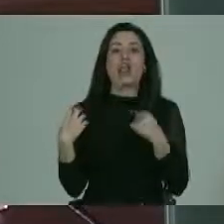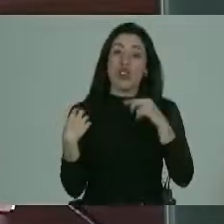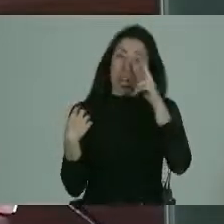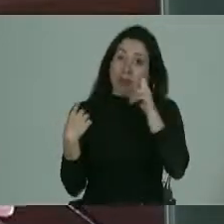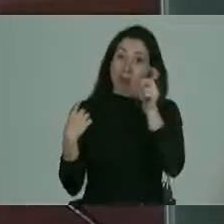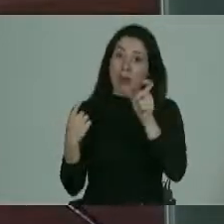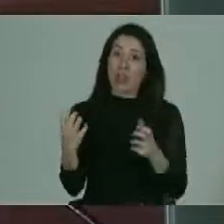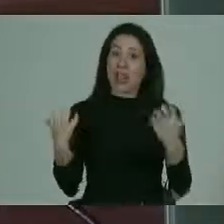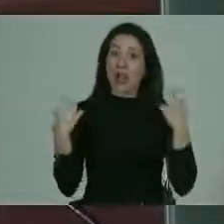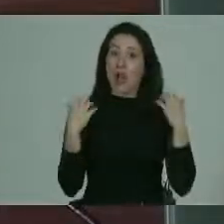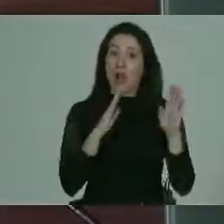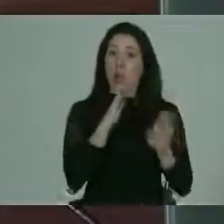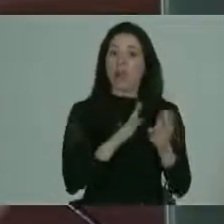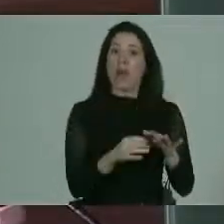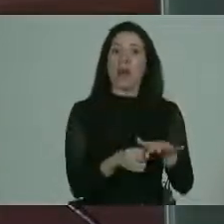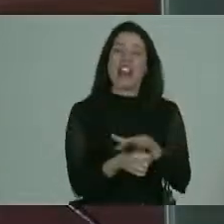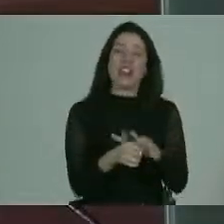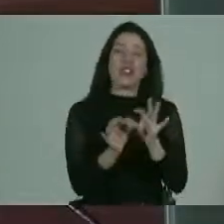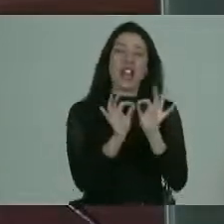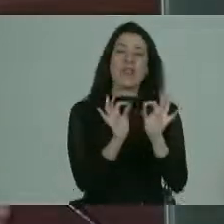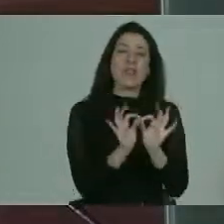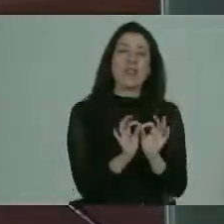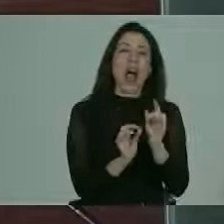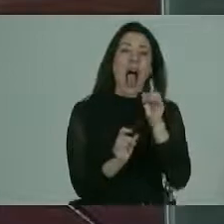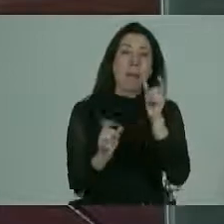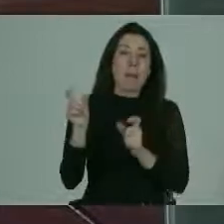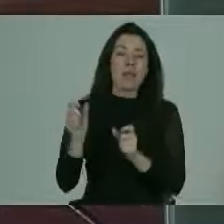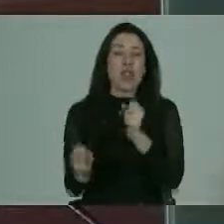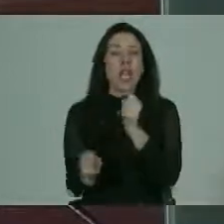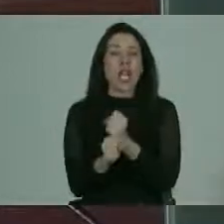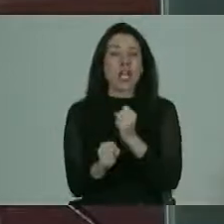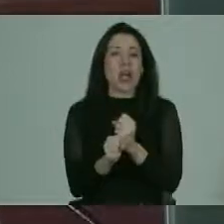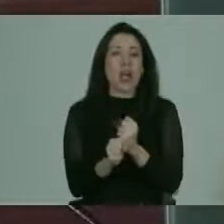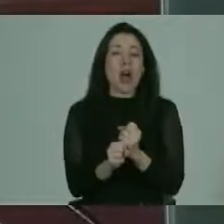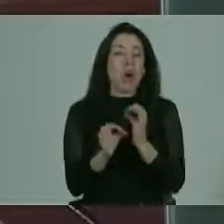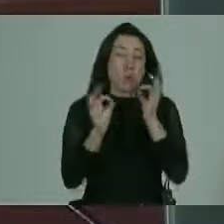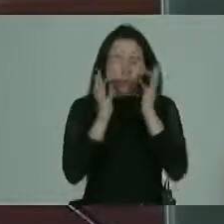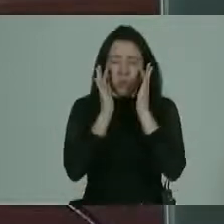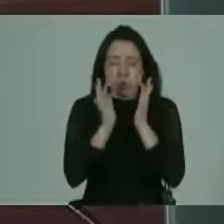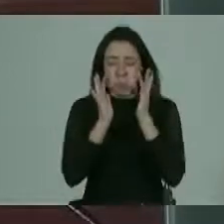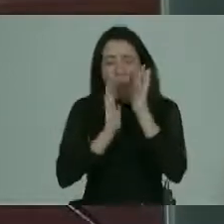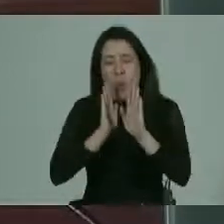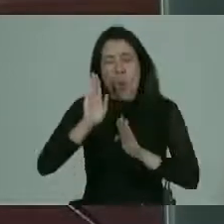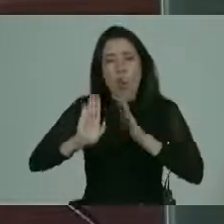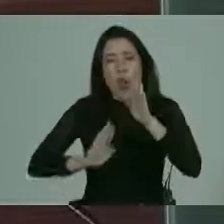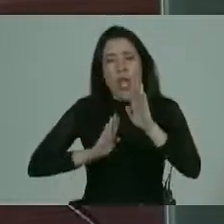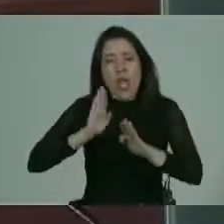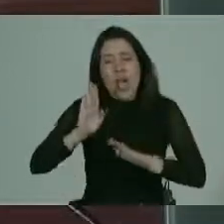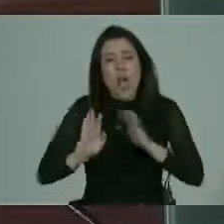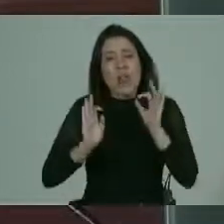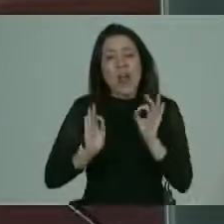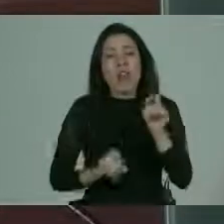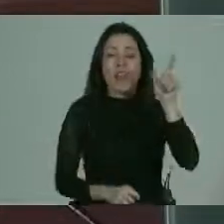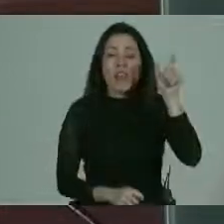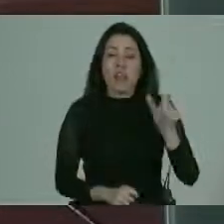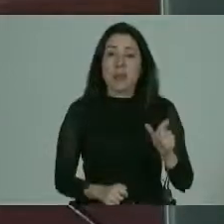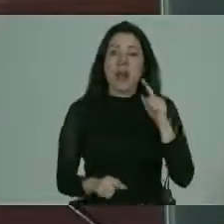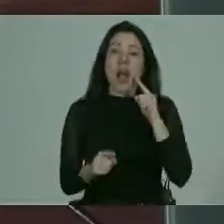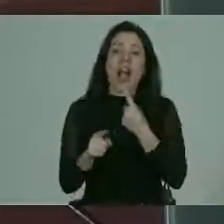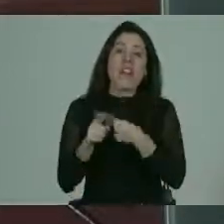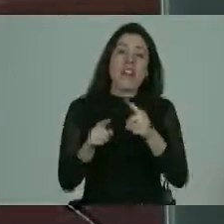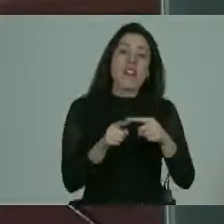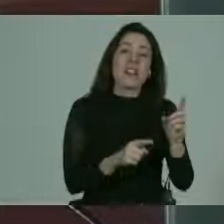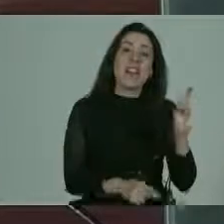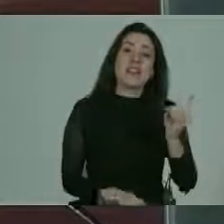guardadores por cierto me refiero a situaciones puntuales hay gente que hace un verdadero apostolado de cuidado de personas que tienen distintas